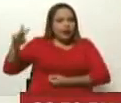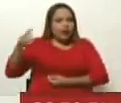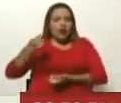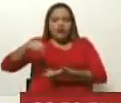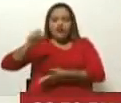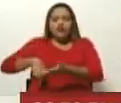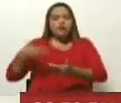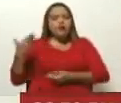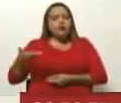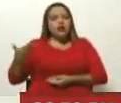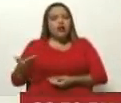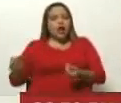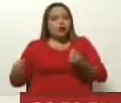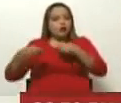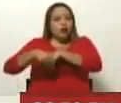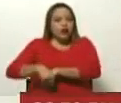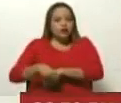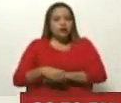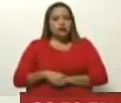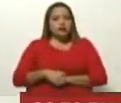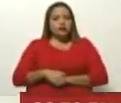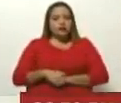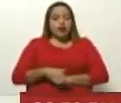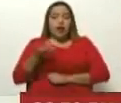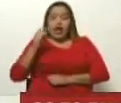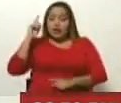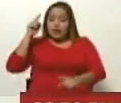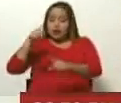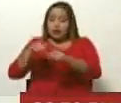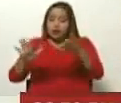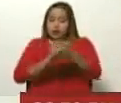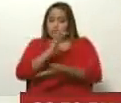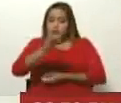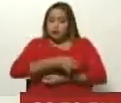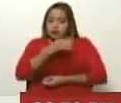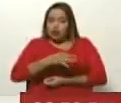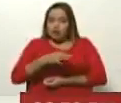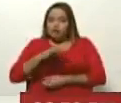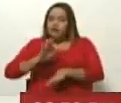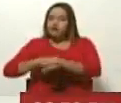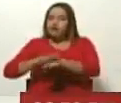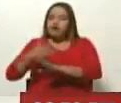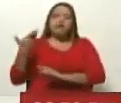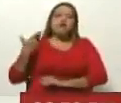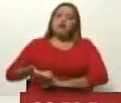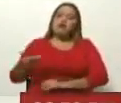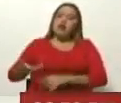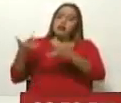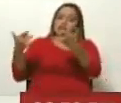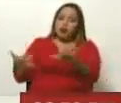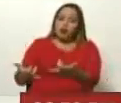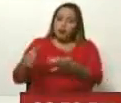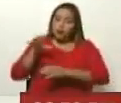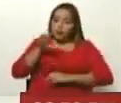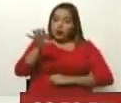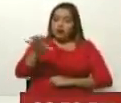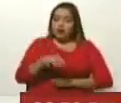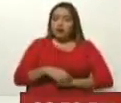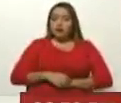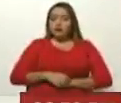que bien señalabas tú, va directamente al ámbito social. ¿Qué importancia tiene en este momento para el país